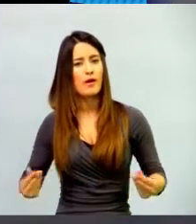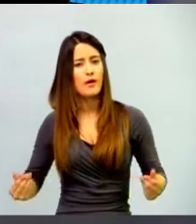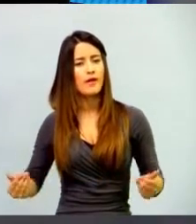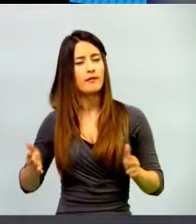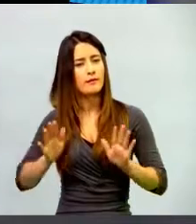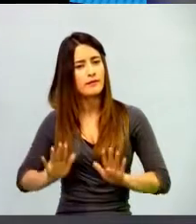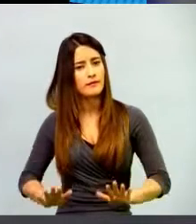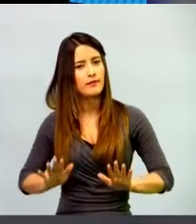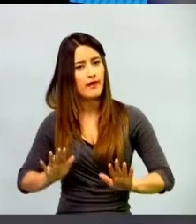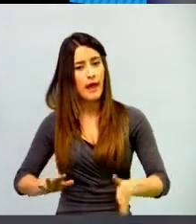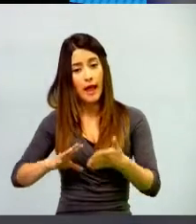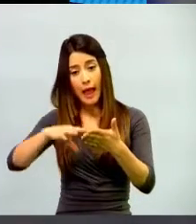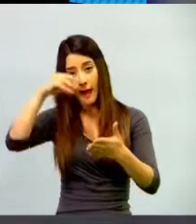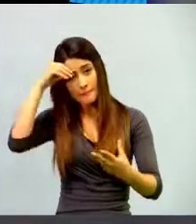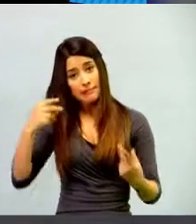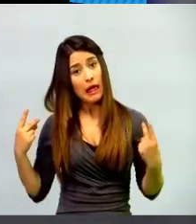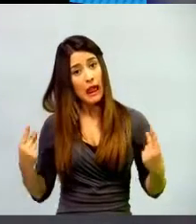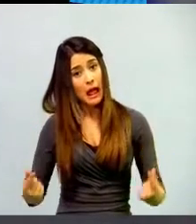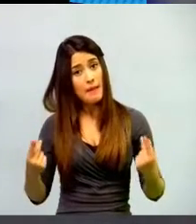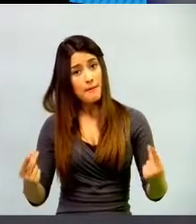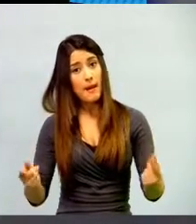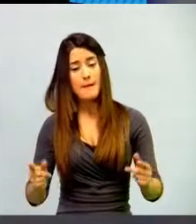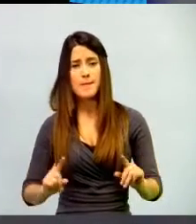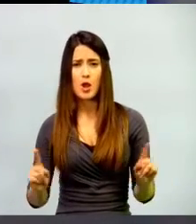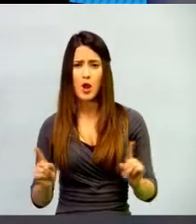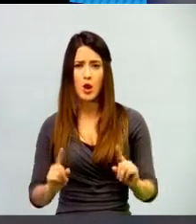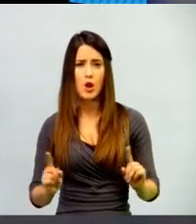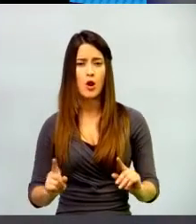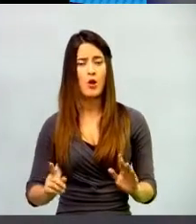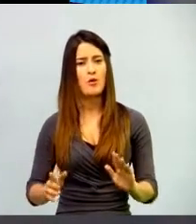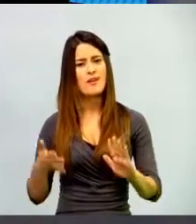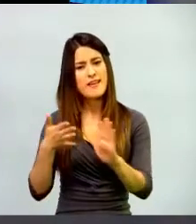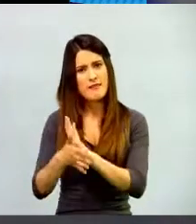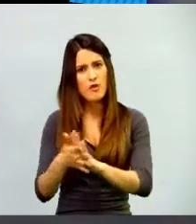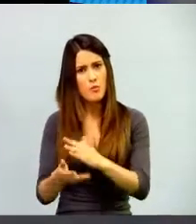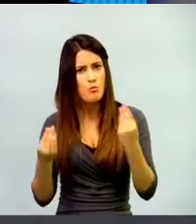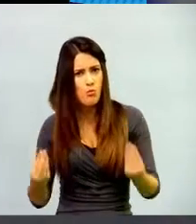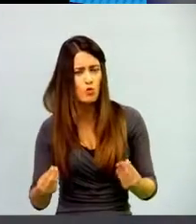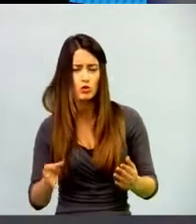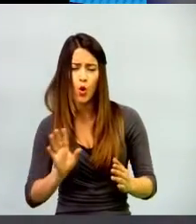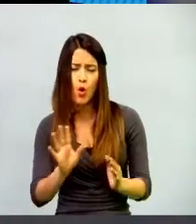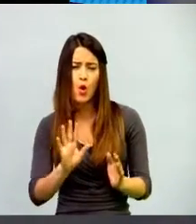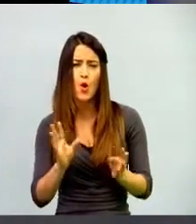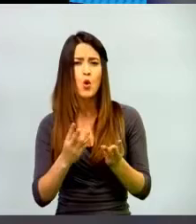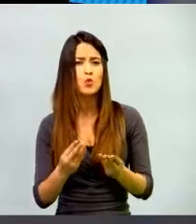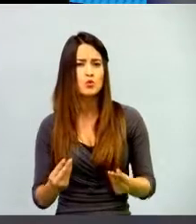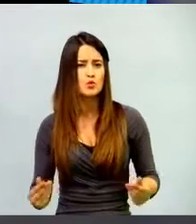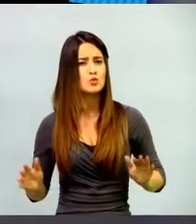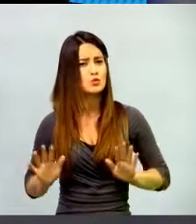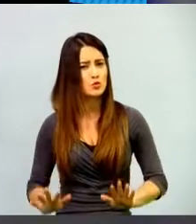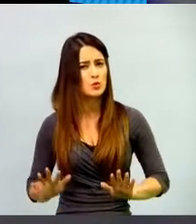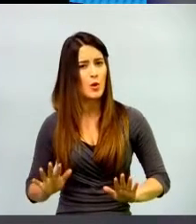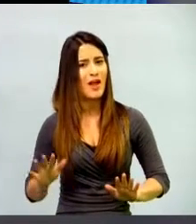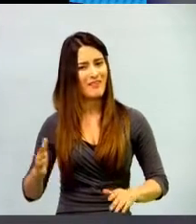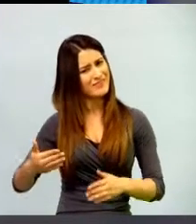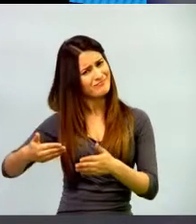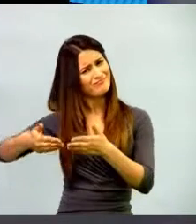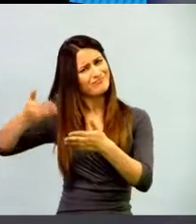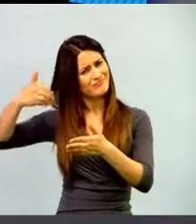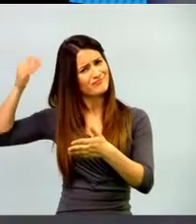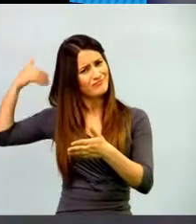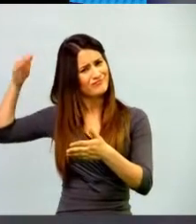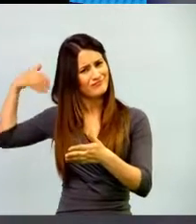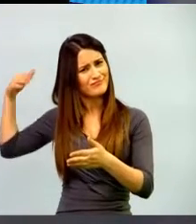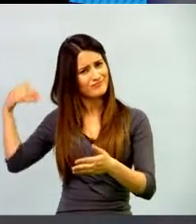no tan rápido ni con la cantidad y el volumen de información que se maneja hoy, porque tenemos unos niños con